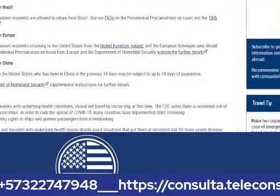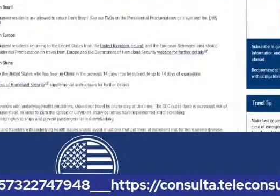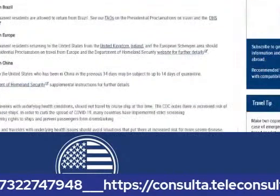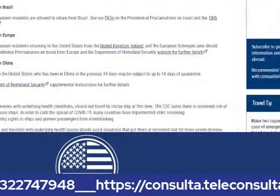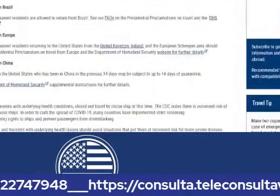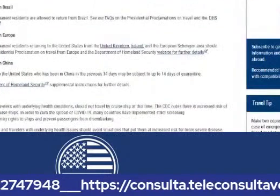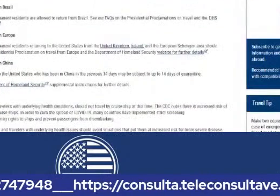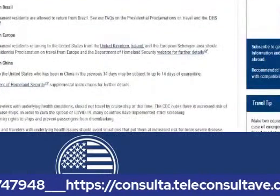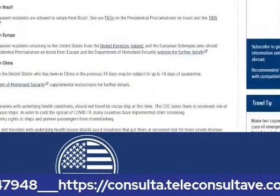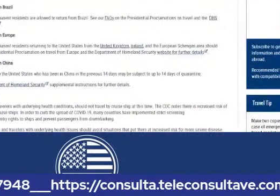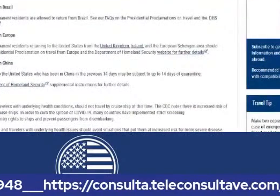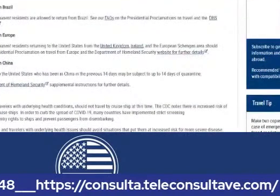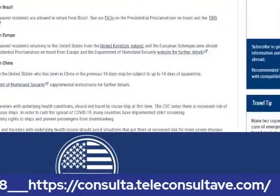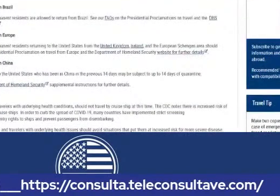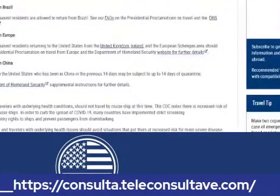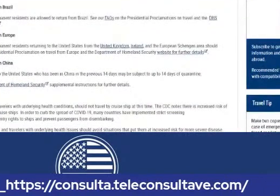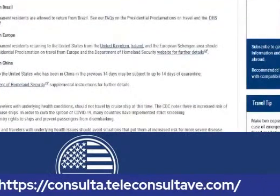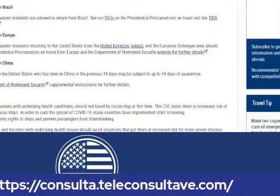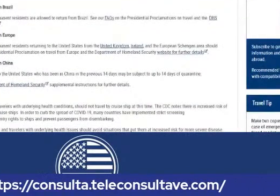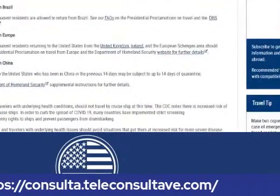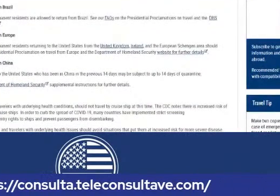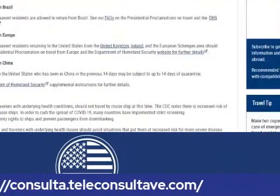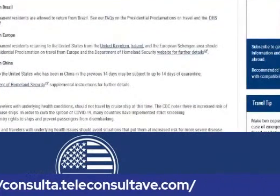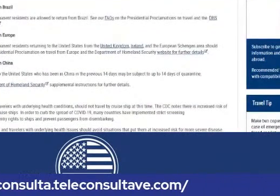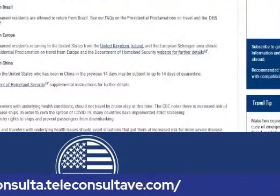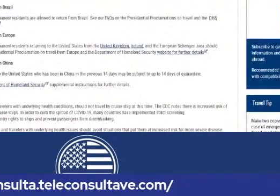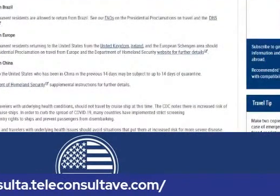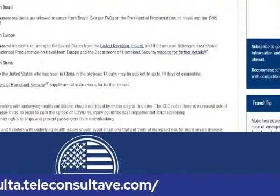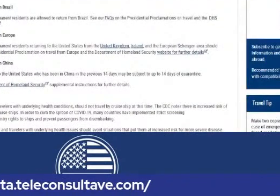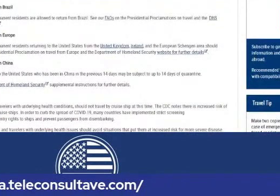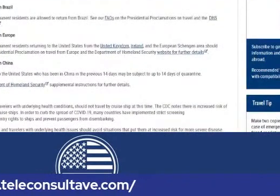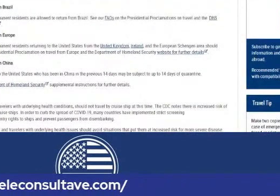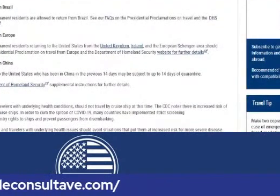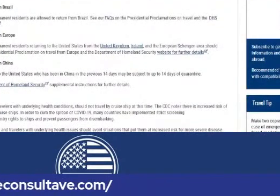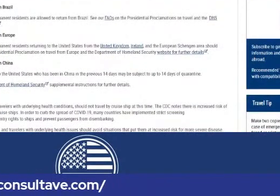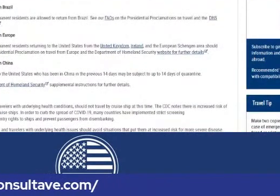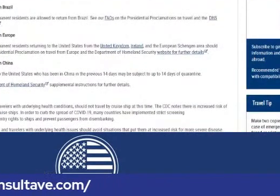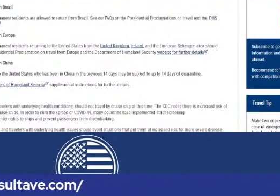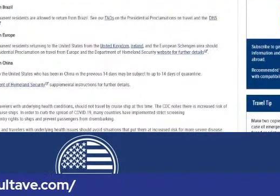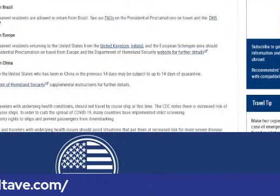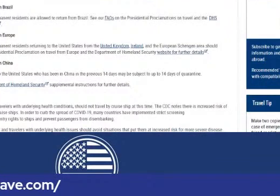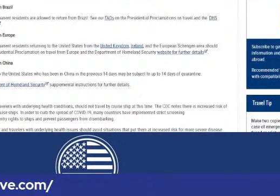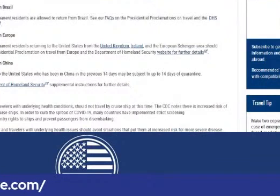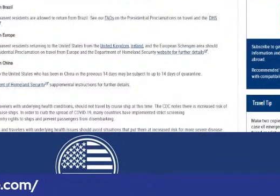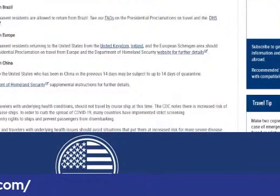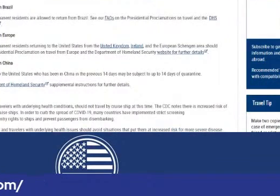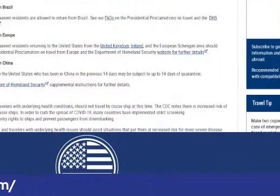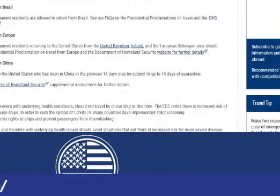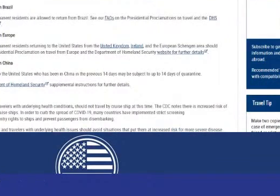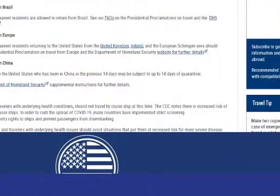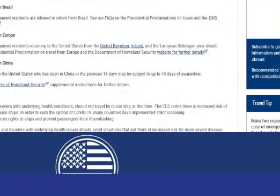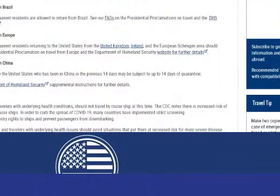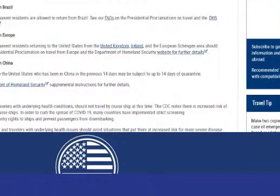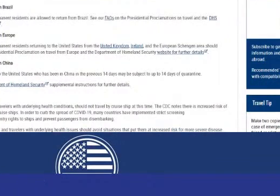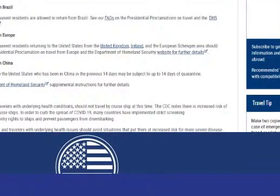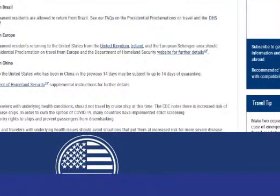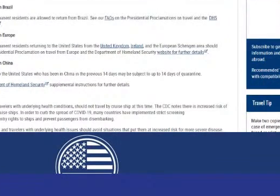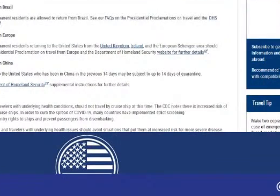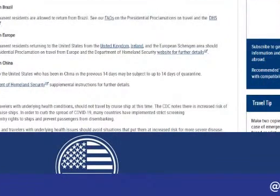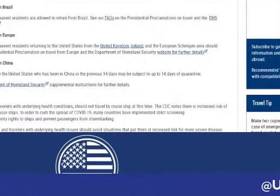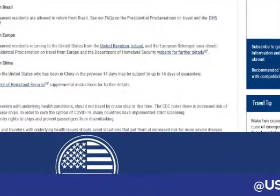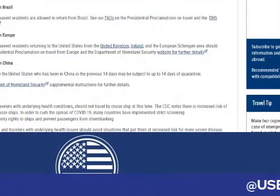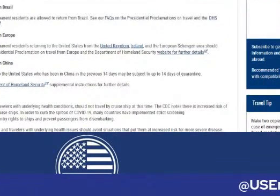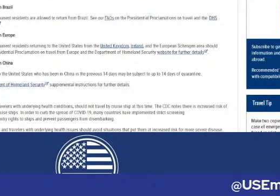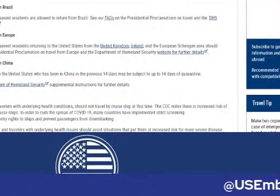usar estos documentos también para viajar a los eeuu estos requisitos aplican a todos los